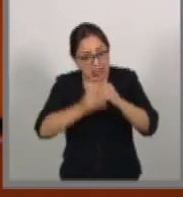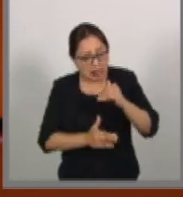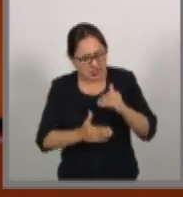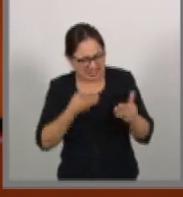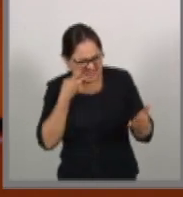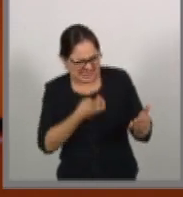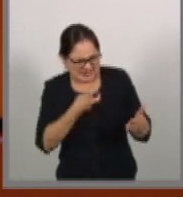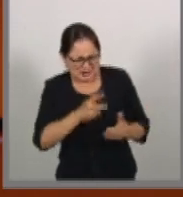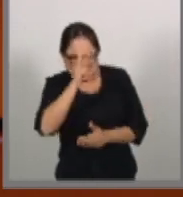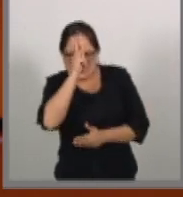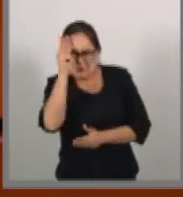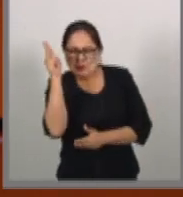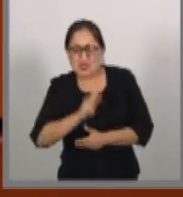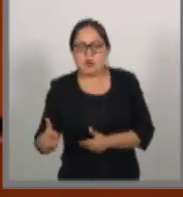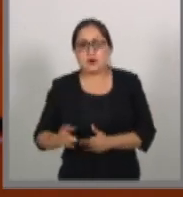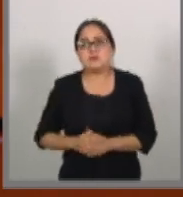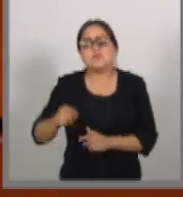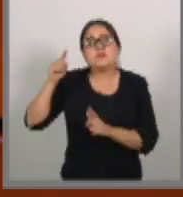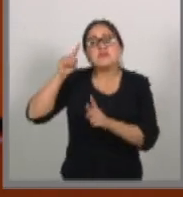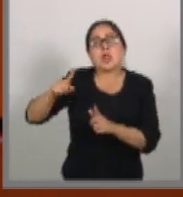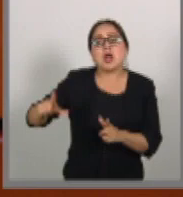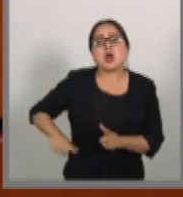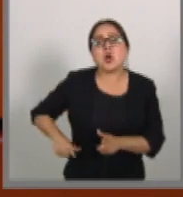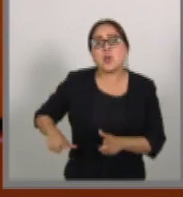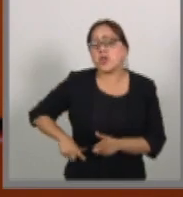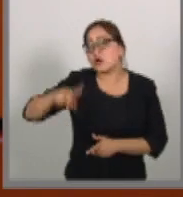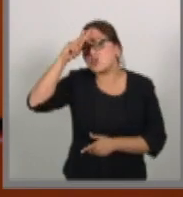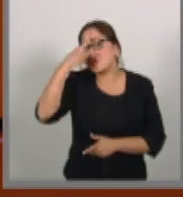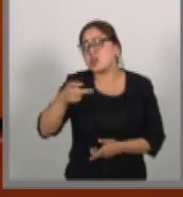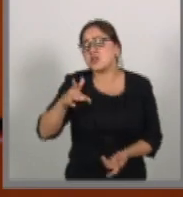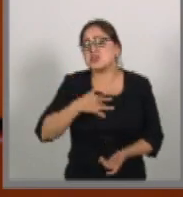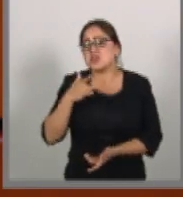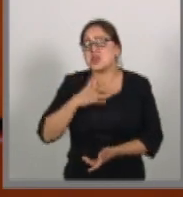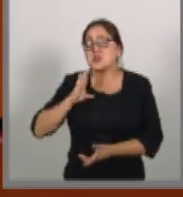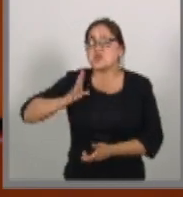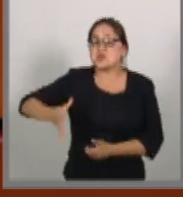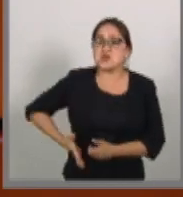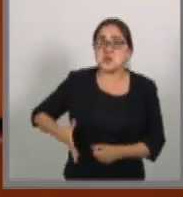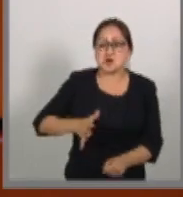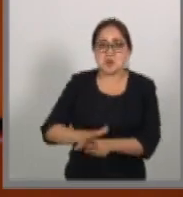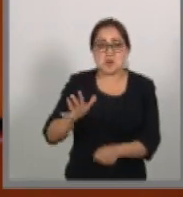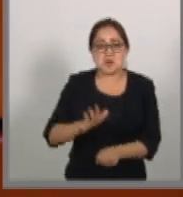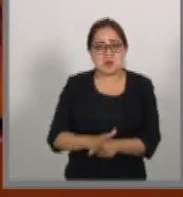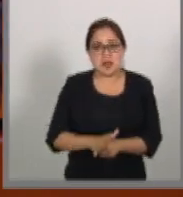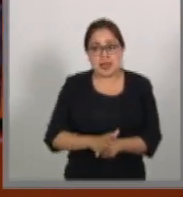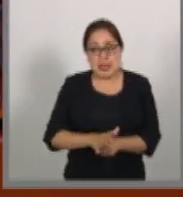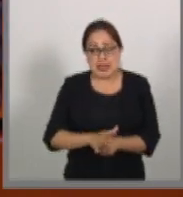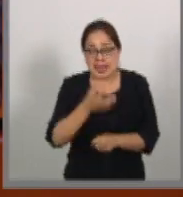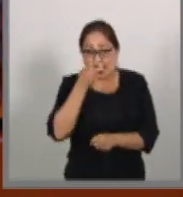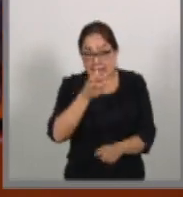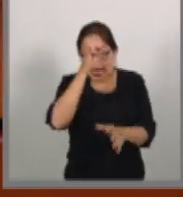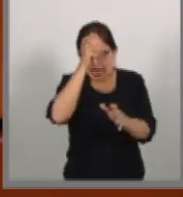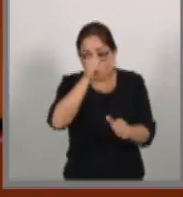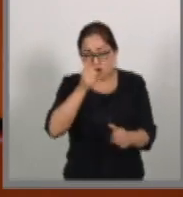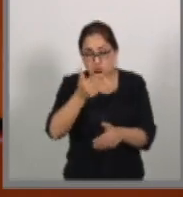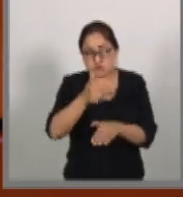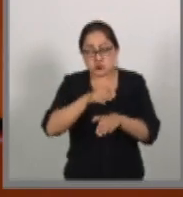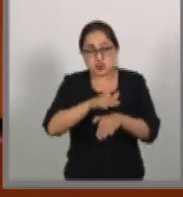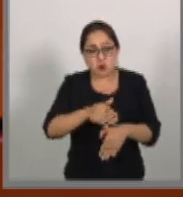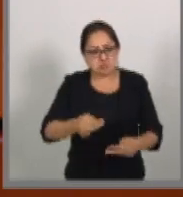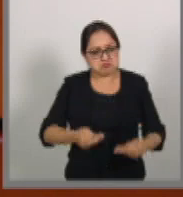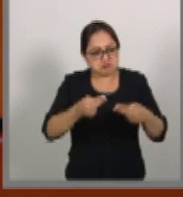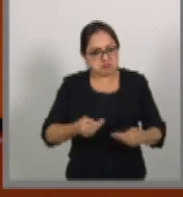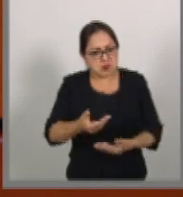Para el gobierno es un timbre de orgullo que un acuerdo comercial firmado